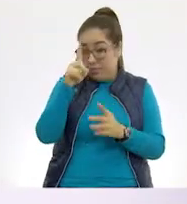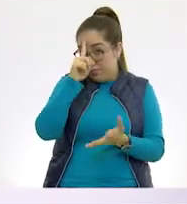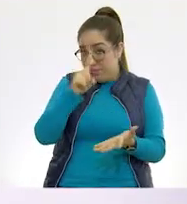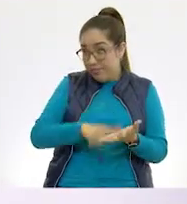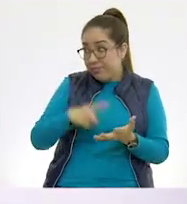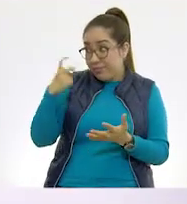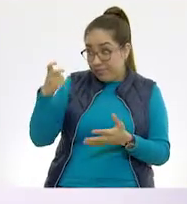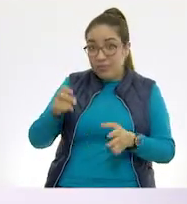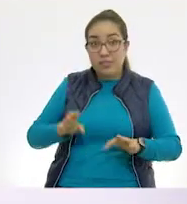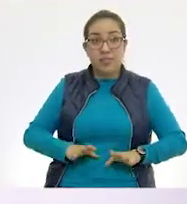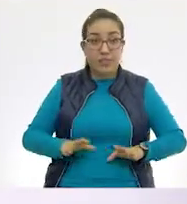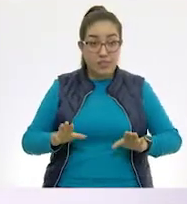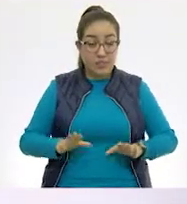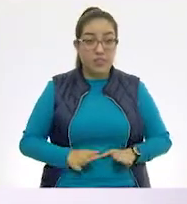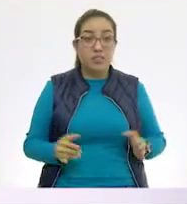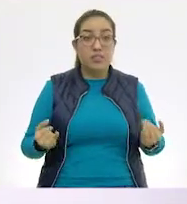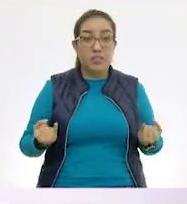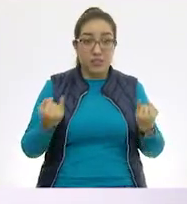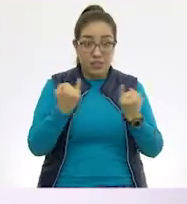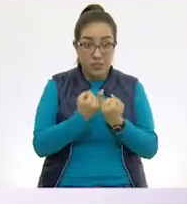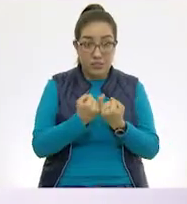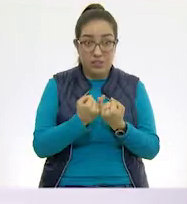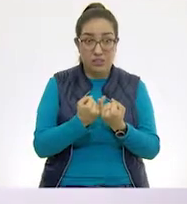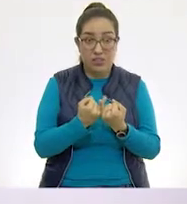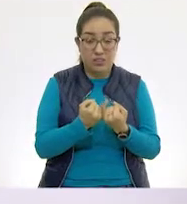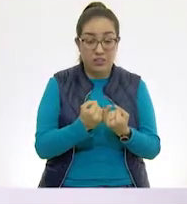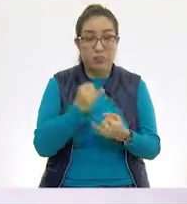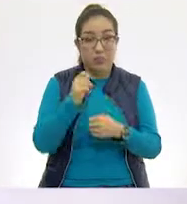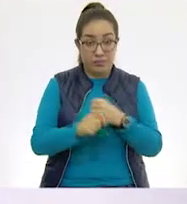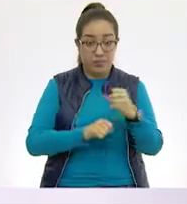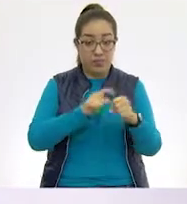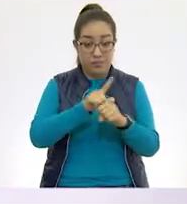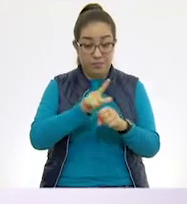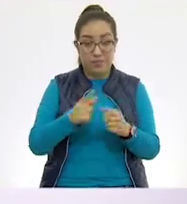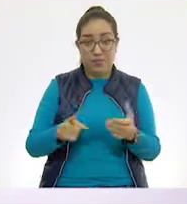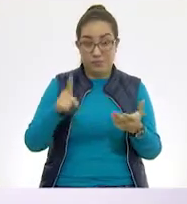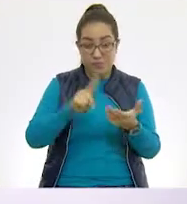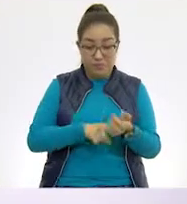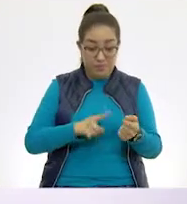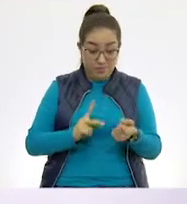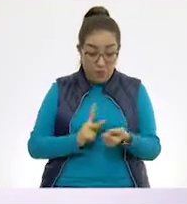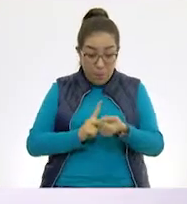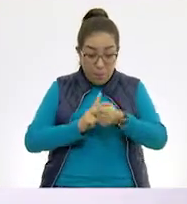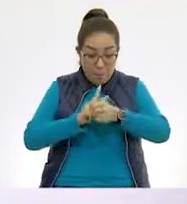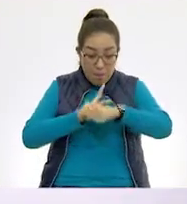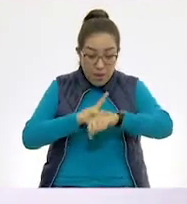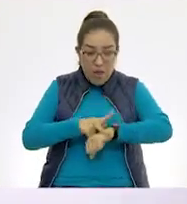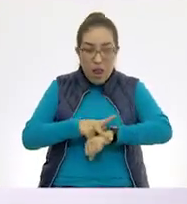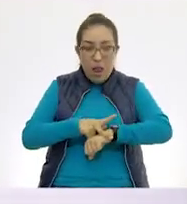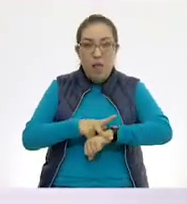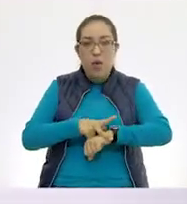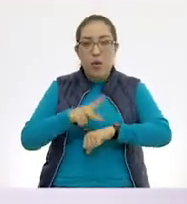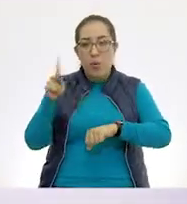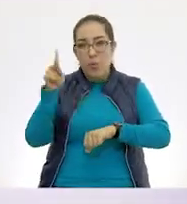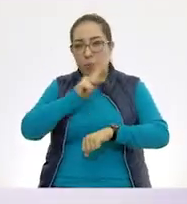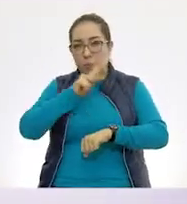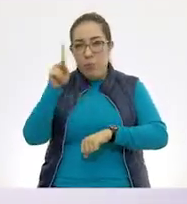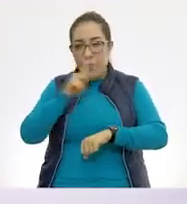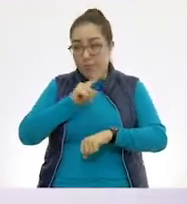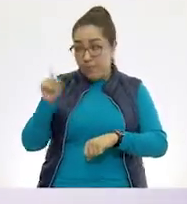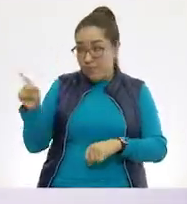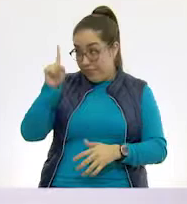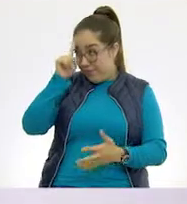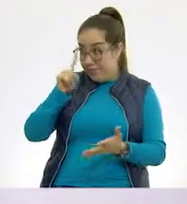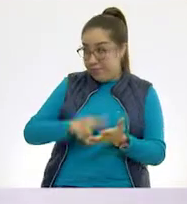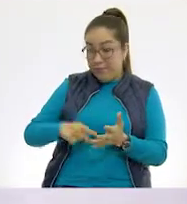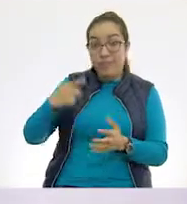característica de la que estamos hablando es que los animales que llevan a cabo respiración cutánea son muy pequeños, ¿tú crees